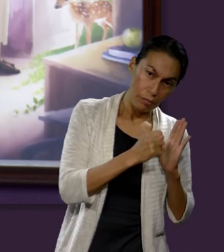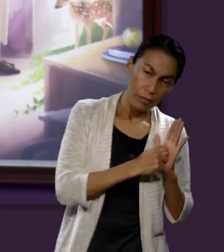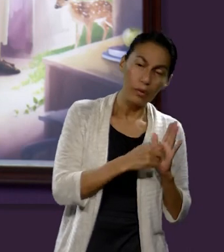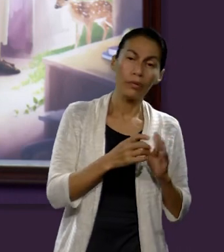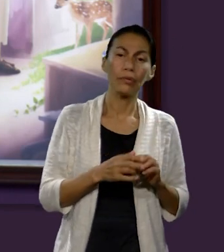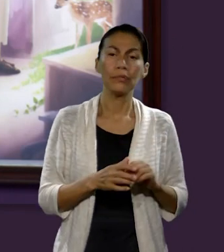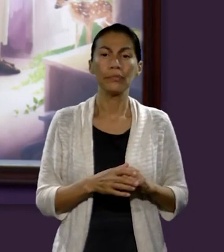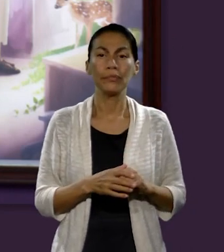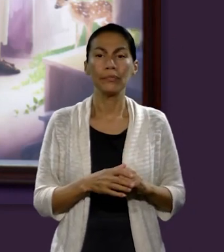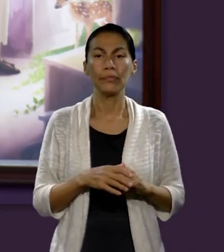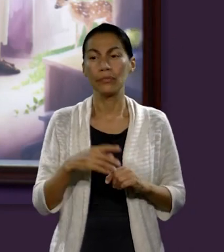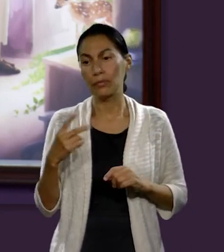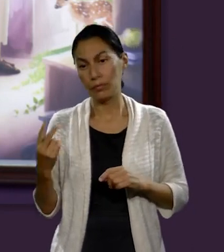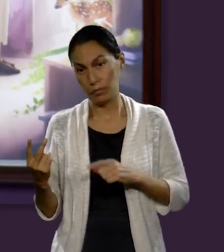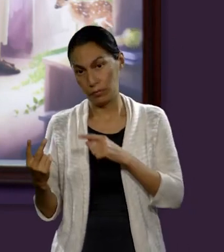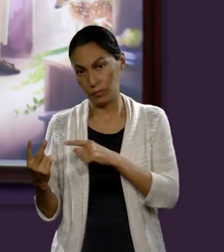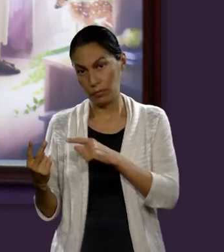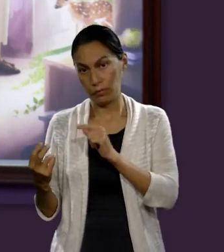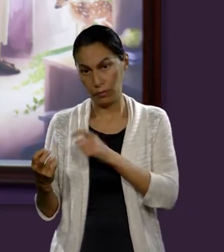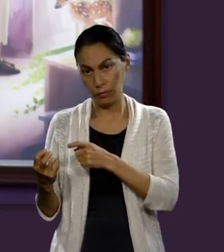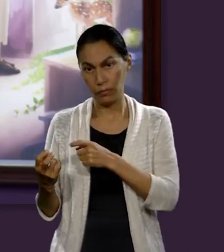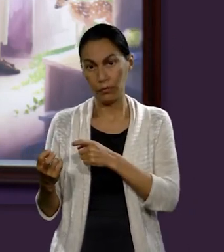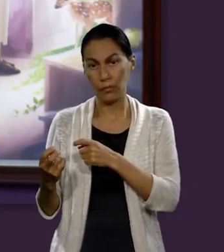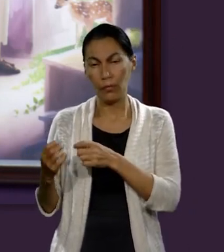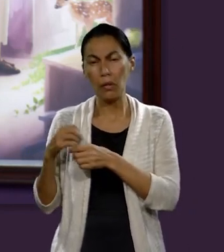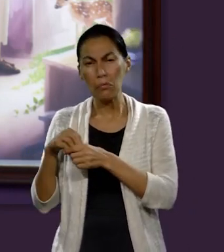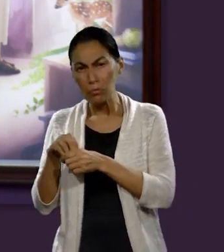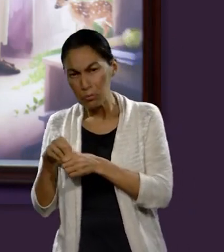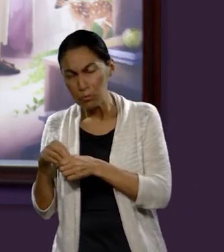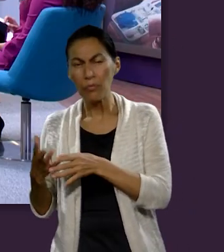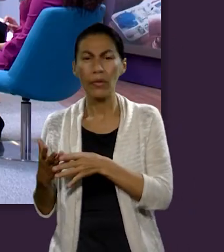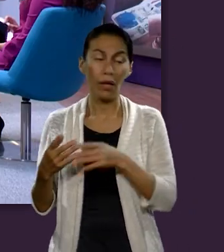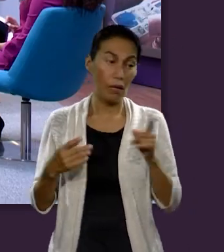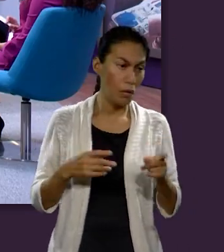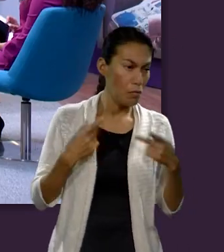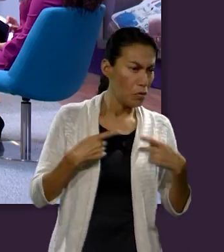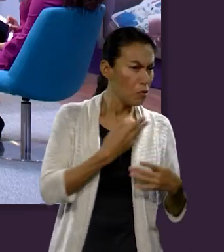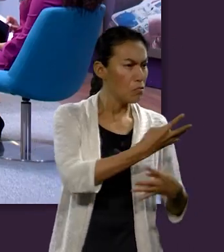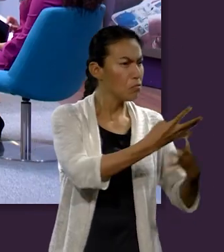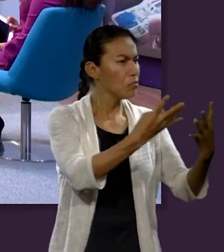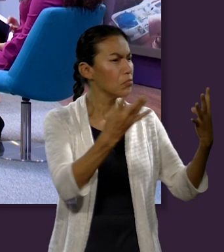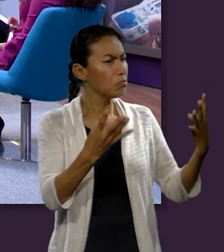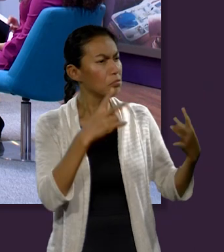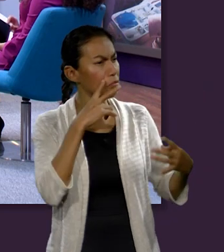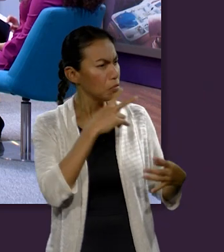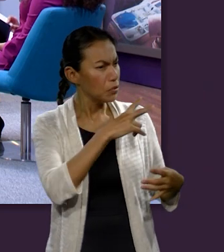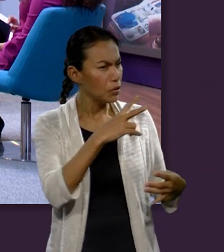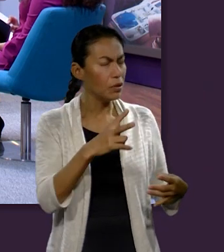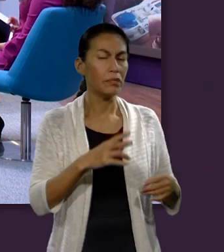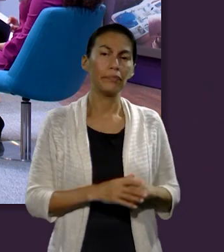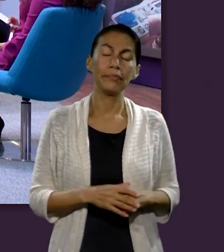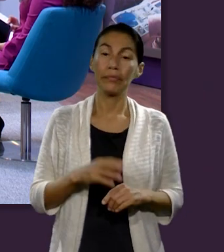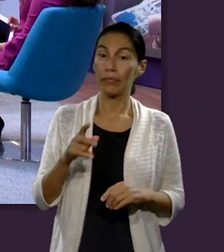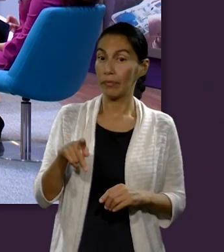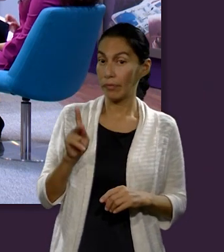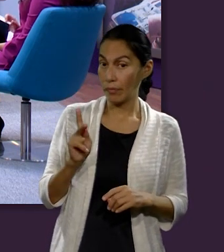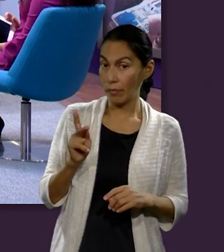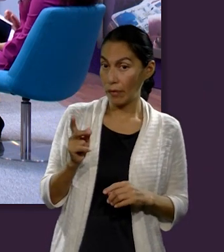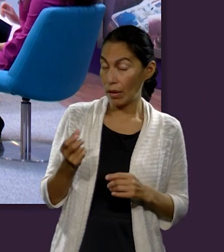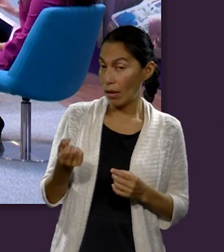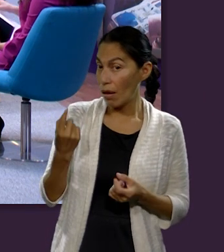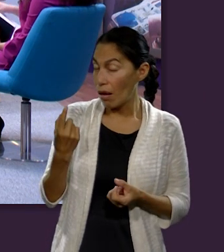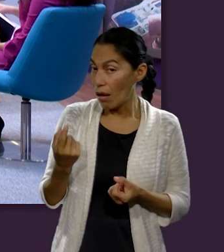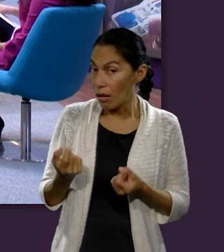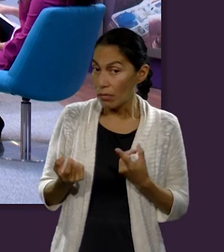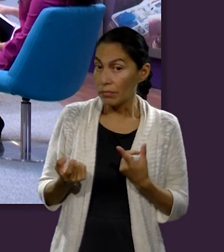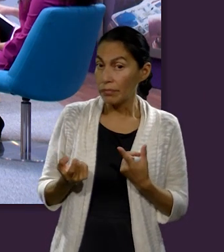en el Nuevo Testamento. Las otras fueron relativamente privadas. Esta fue hecha en público. Pero algo que llama mucho